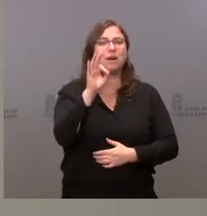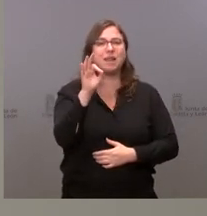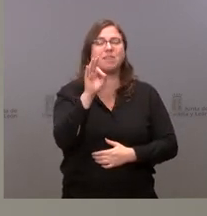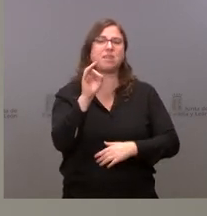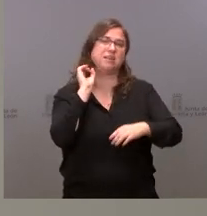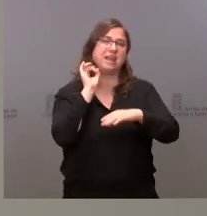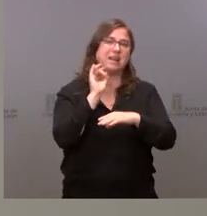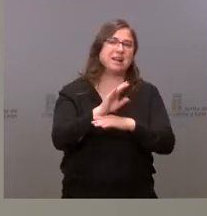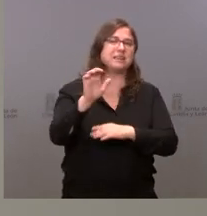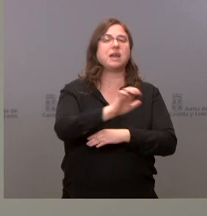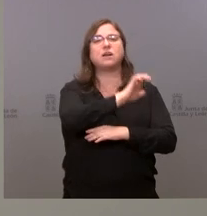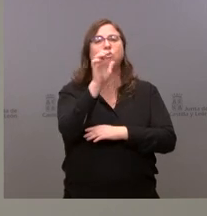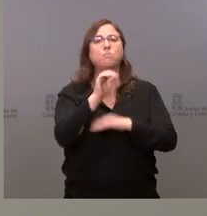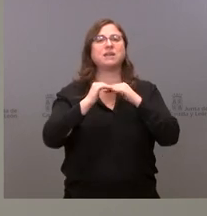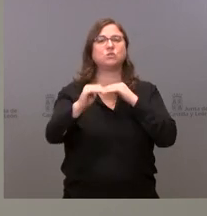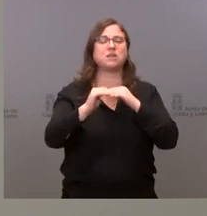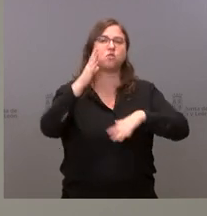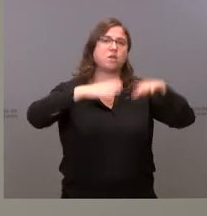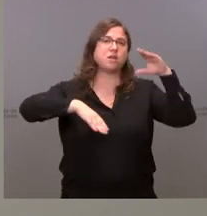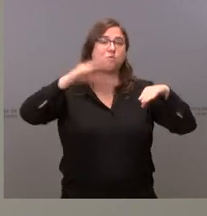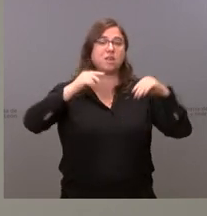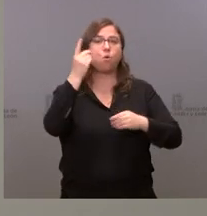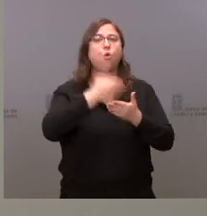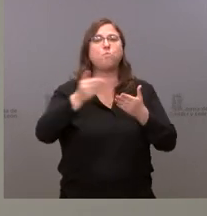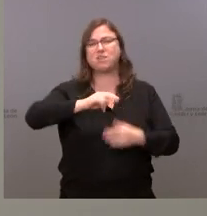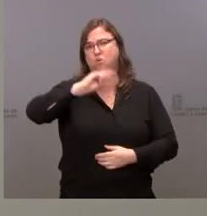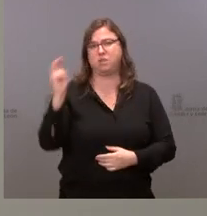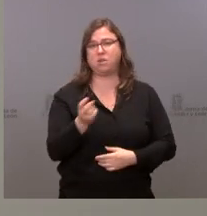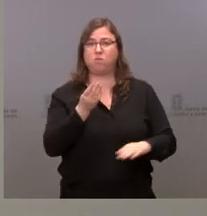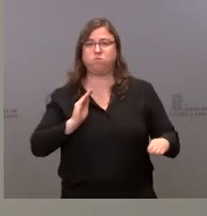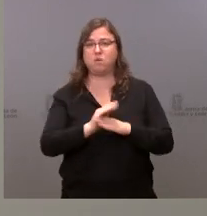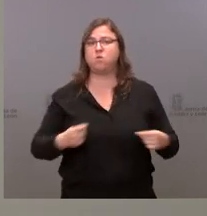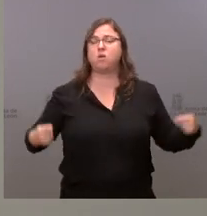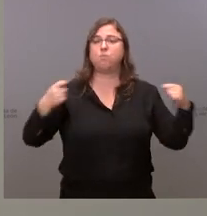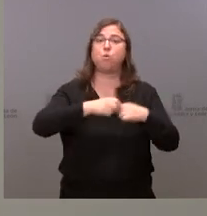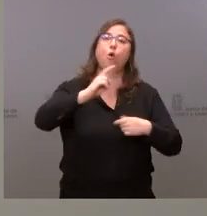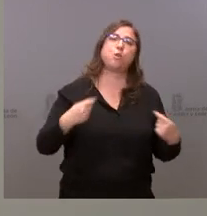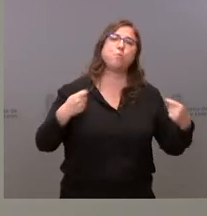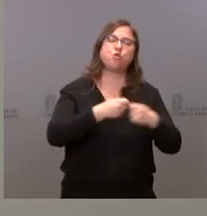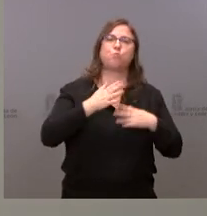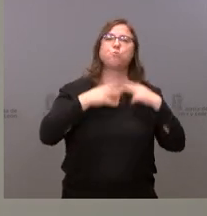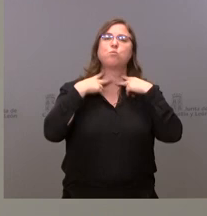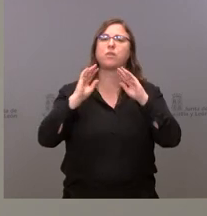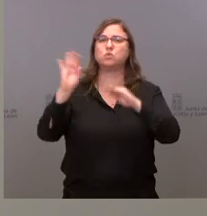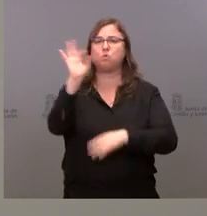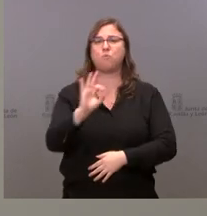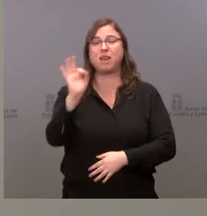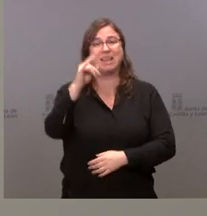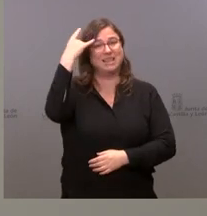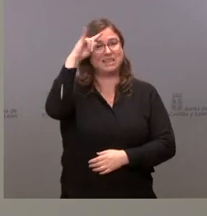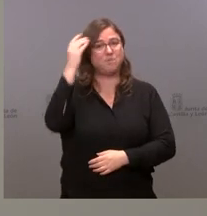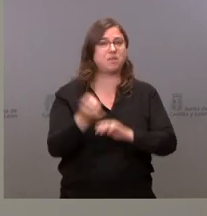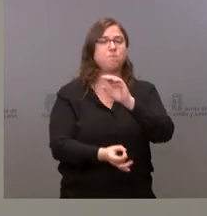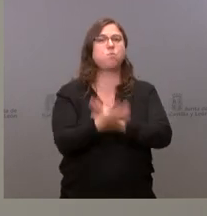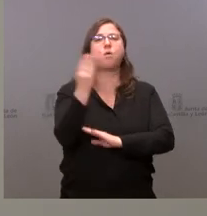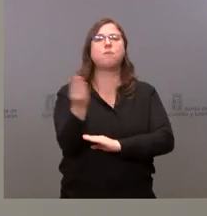turismo sostenible en el Parque Natural Montaña Palentina, un millón de euros, que va cofinanciado con otro millón de euros de la Diputación. En Salamanca, la creación y mejora